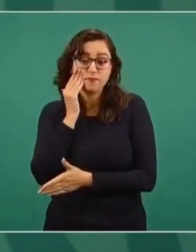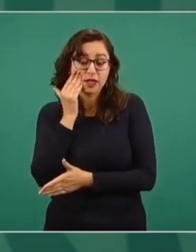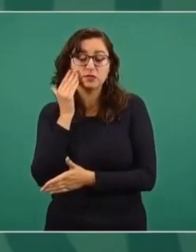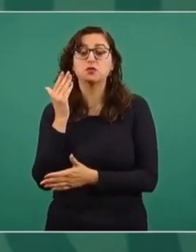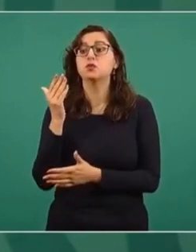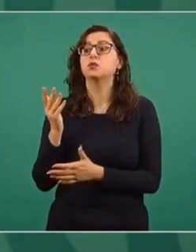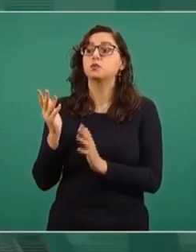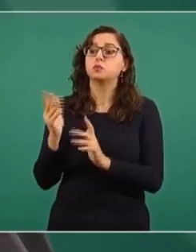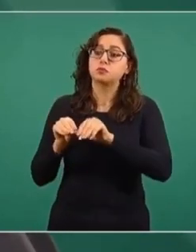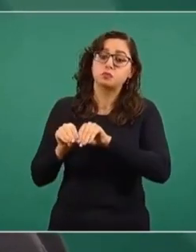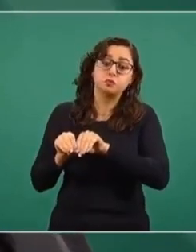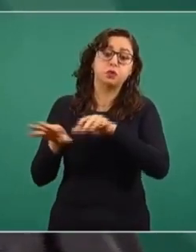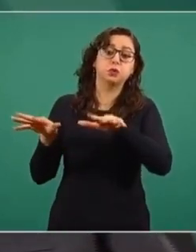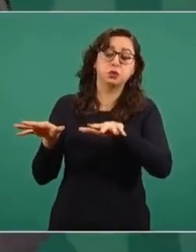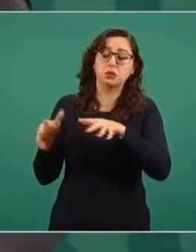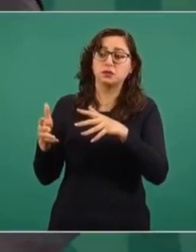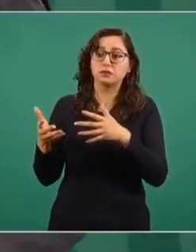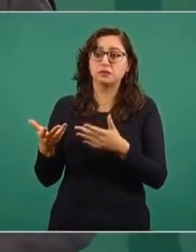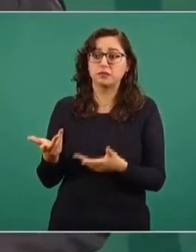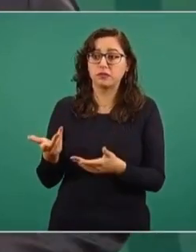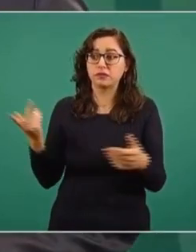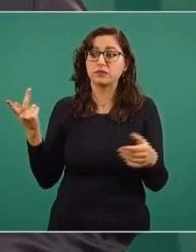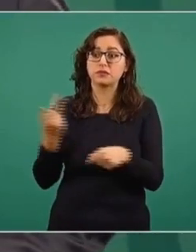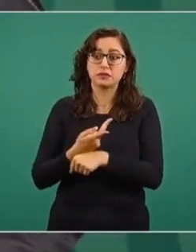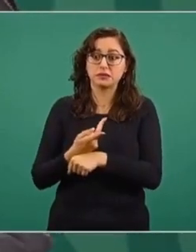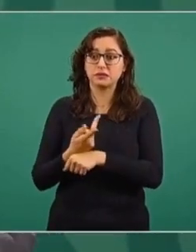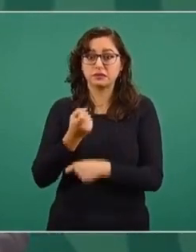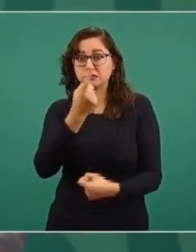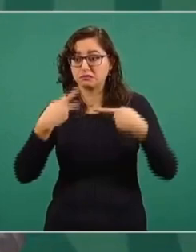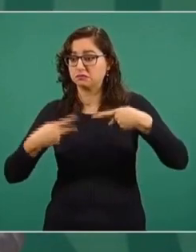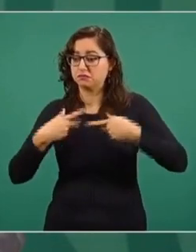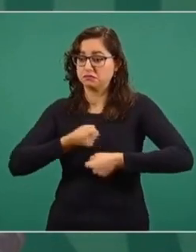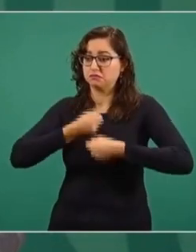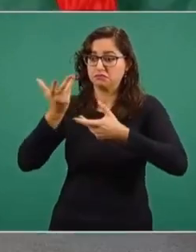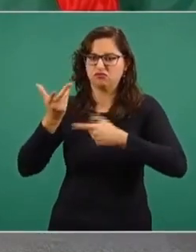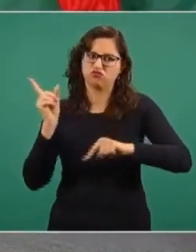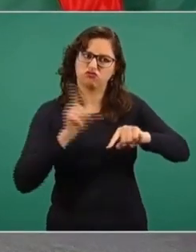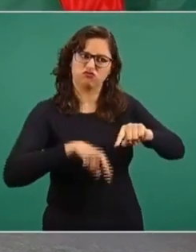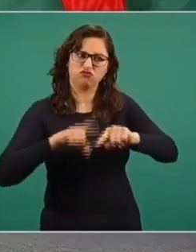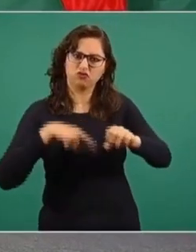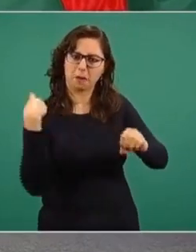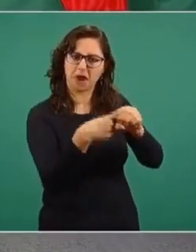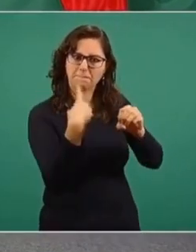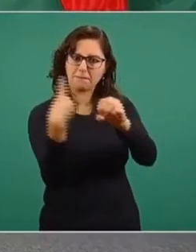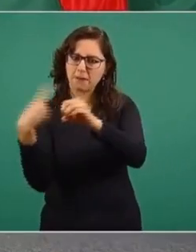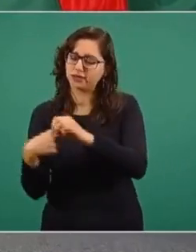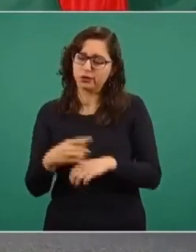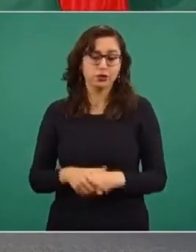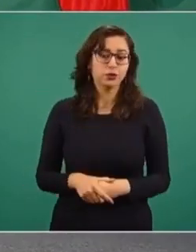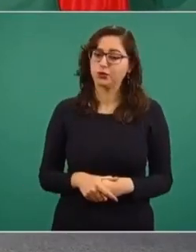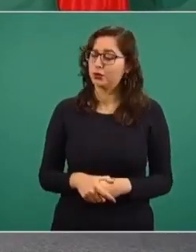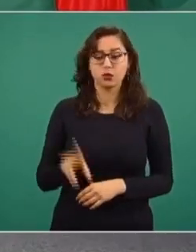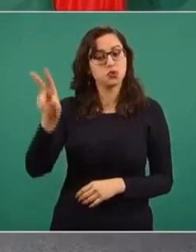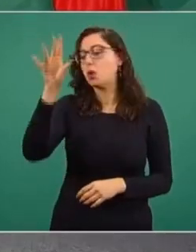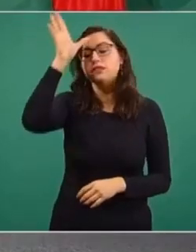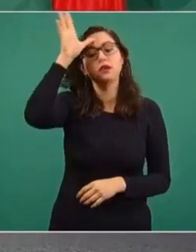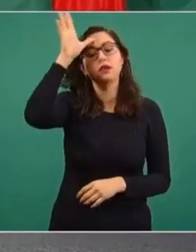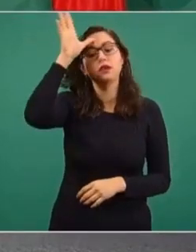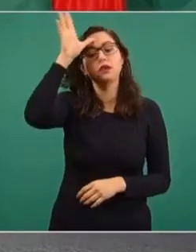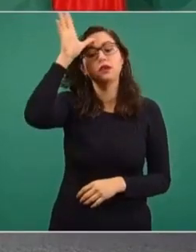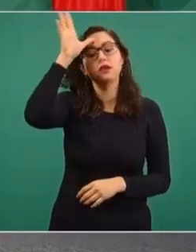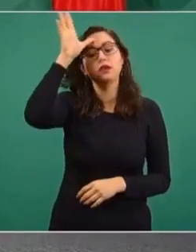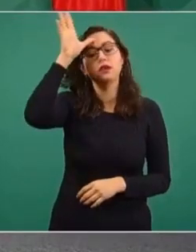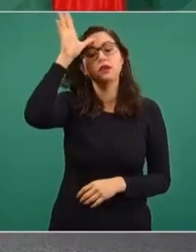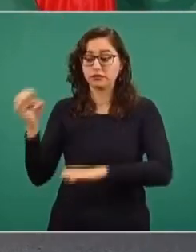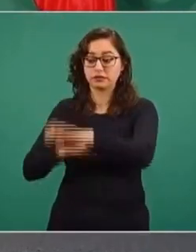en los últimos tiempos. No puede ser, repito, que una